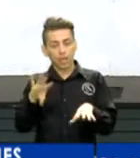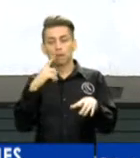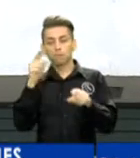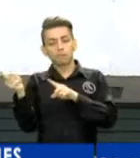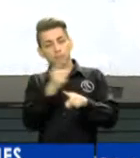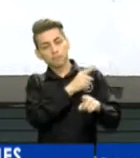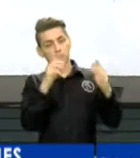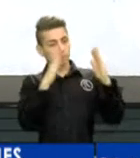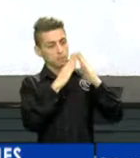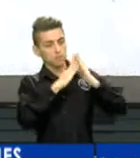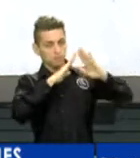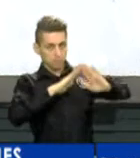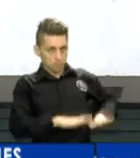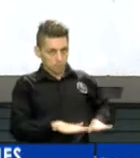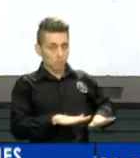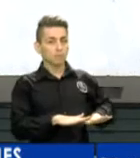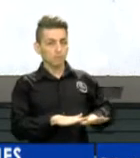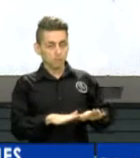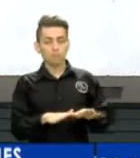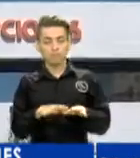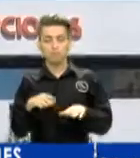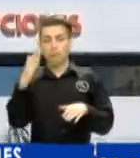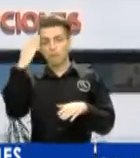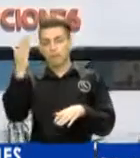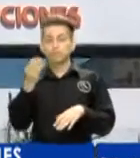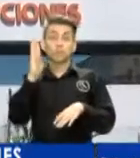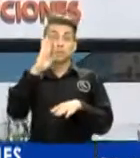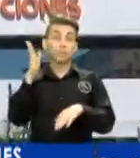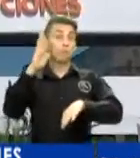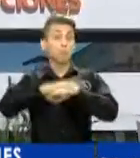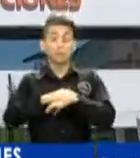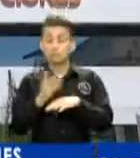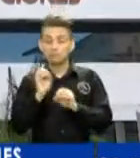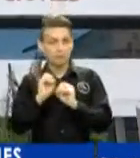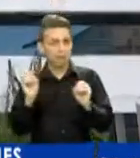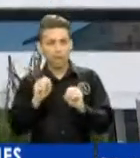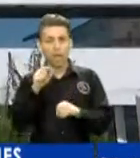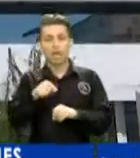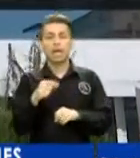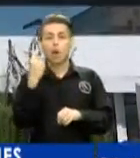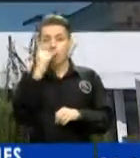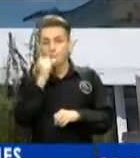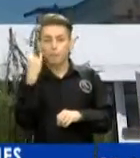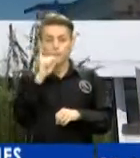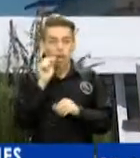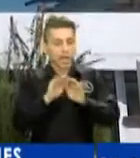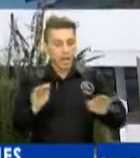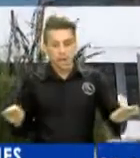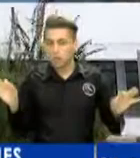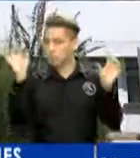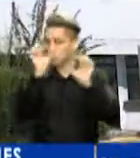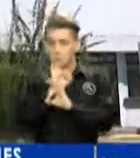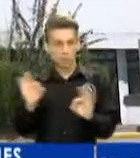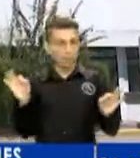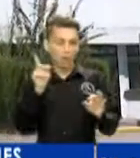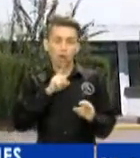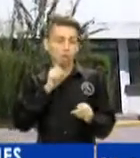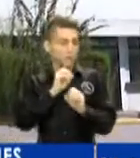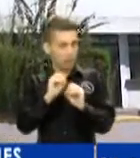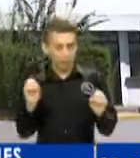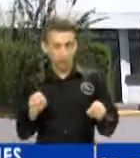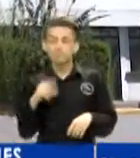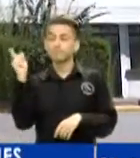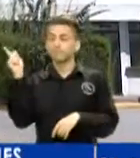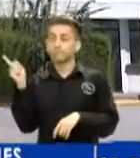necesaria en los hogares. Gracias a Dios, al día de hoy no reportamos ningún niño, niña o adolescente con esta enfermedad. El Consejo Nacional de